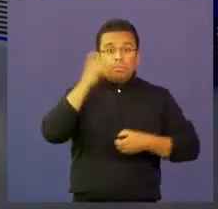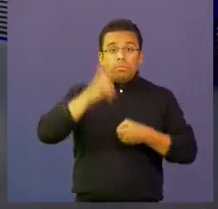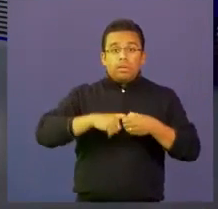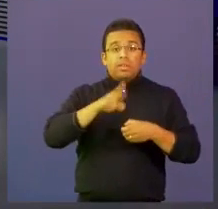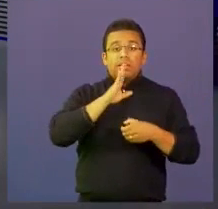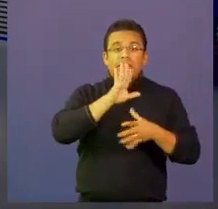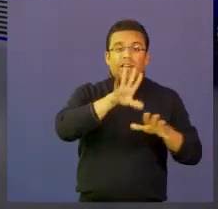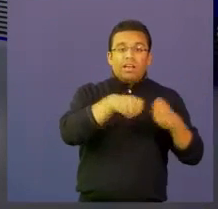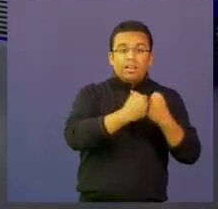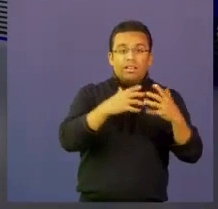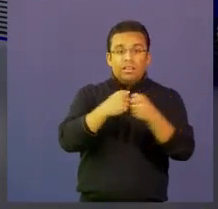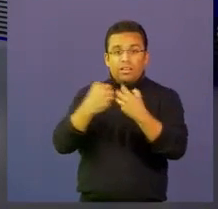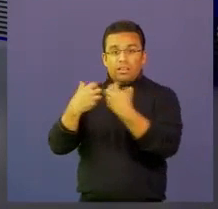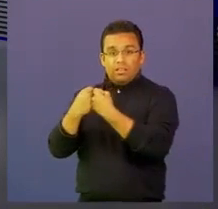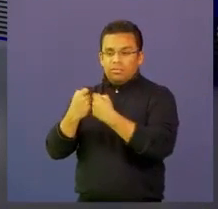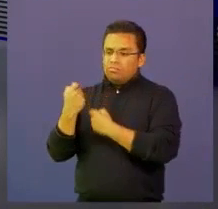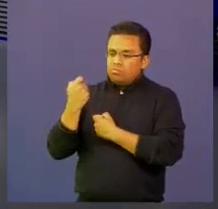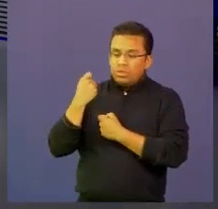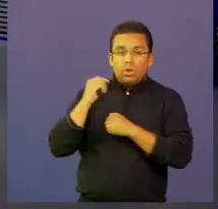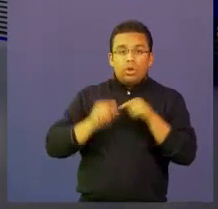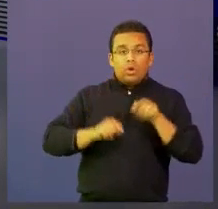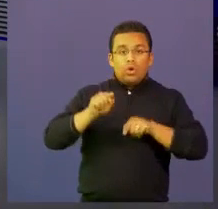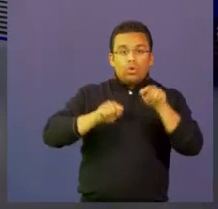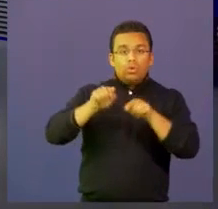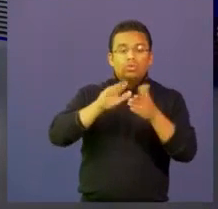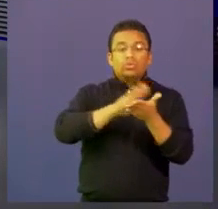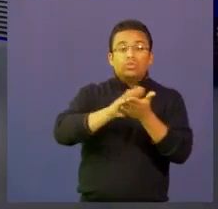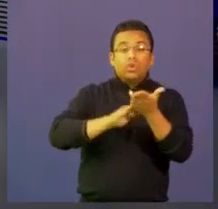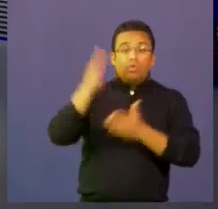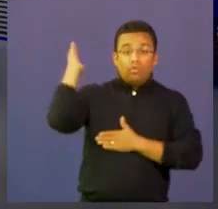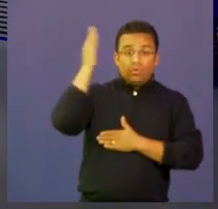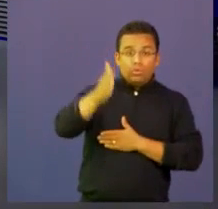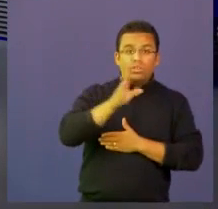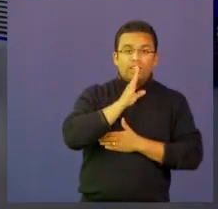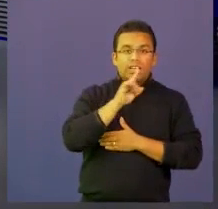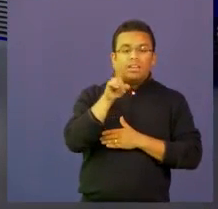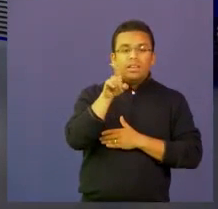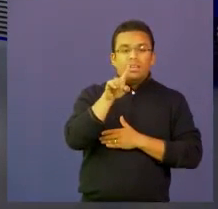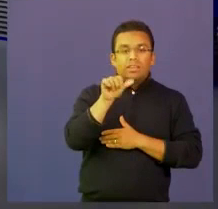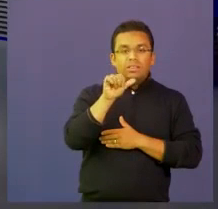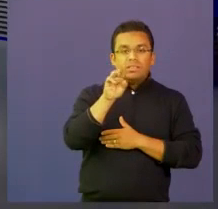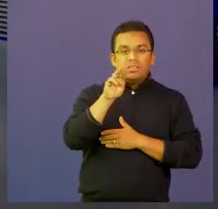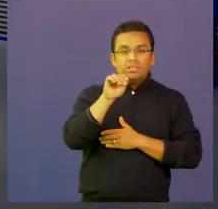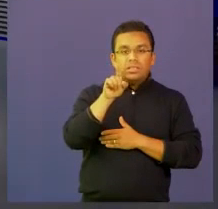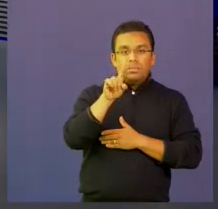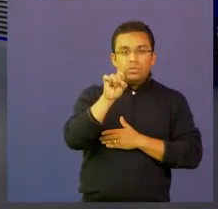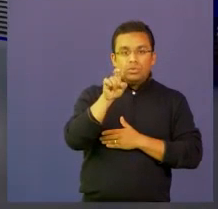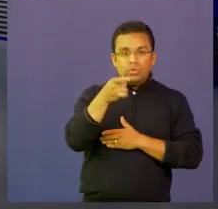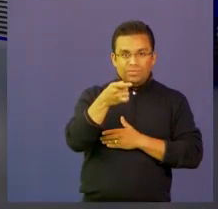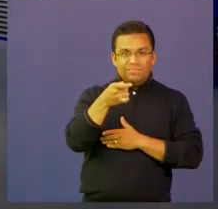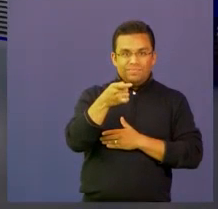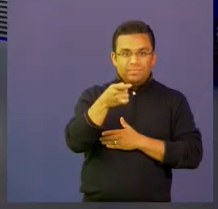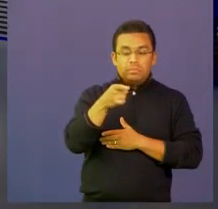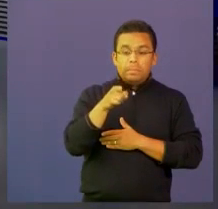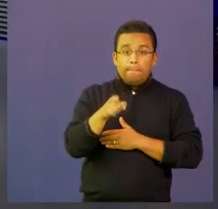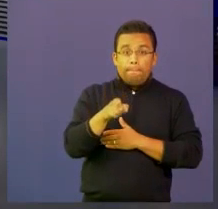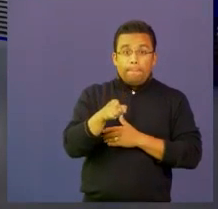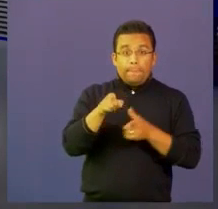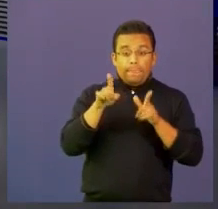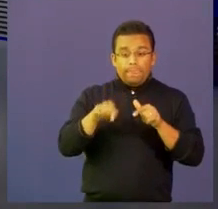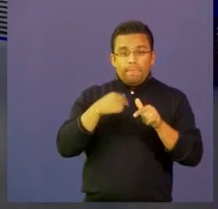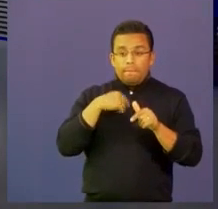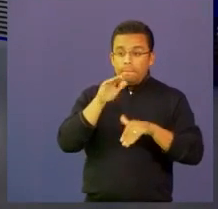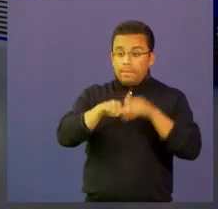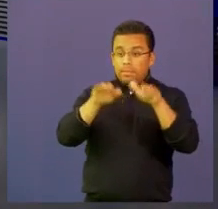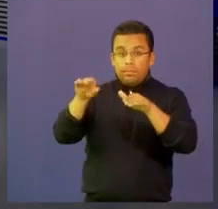particularmente ahora en un concurso que es Soluciones para el Futuro con Samsung, hicimos un levantamiento, digamos, de información también de